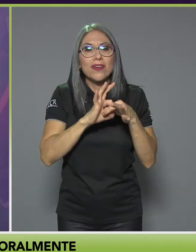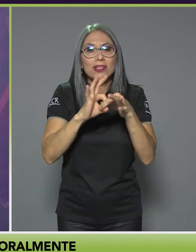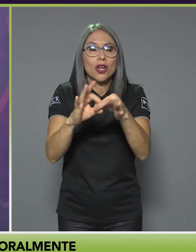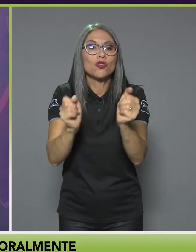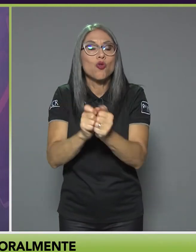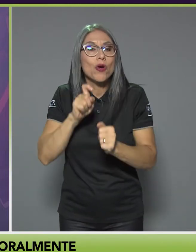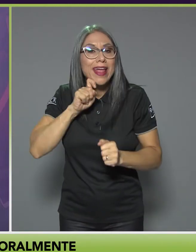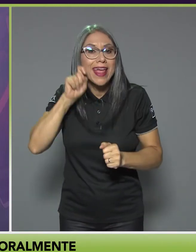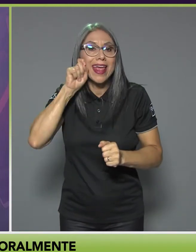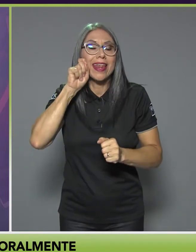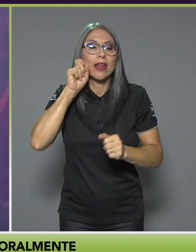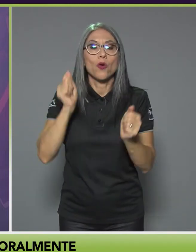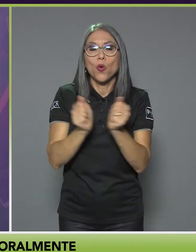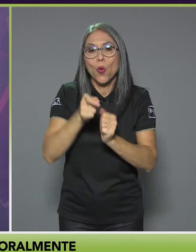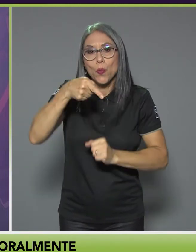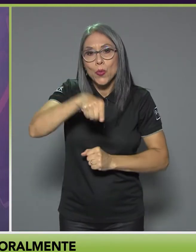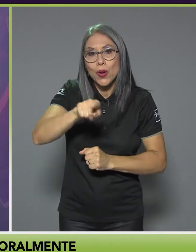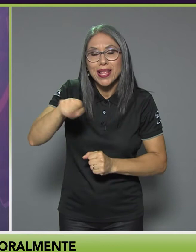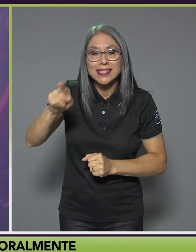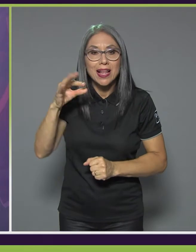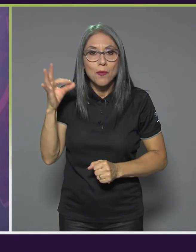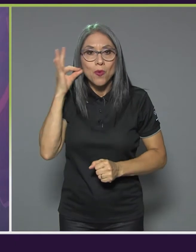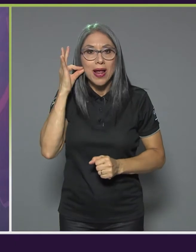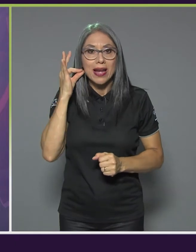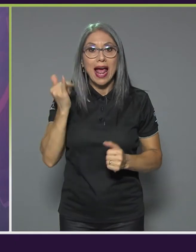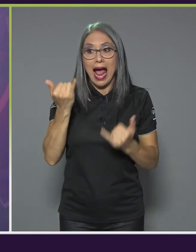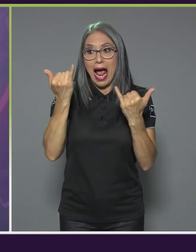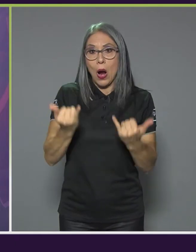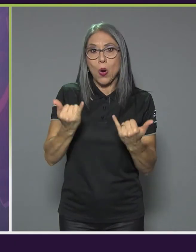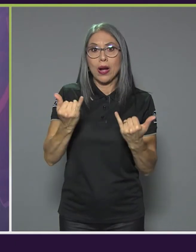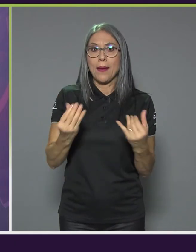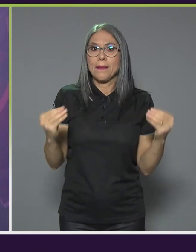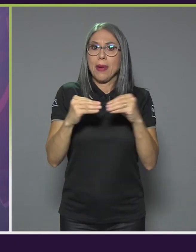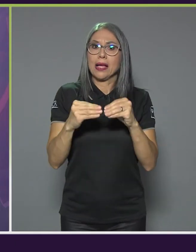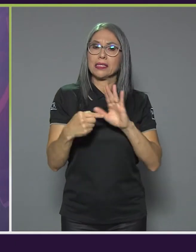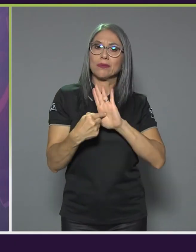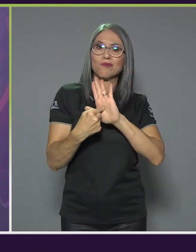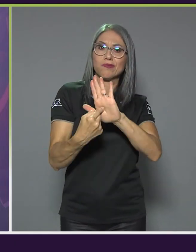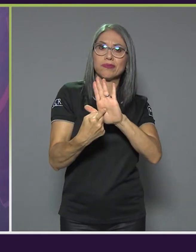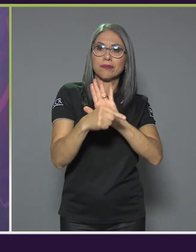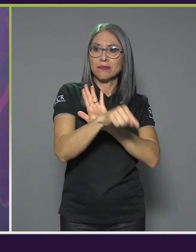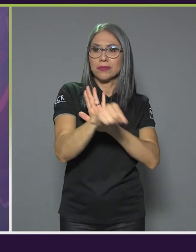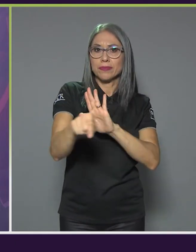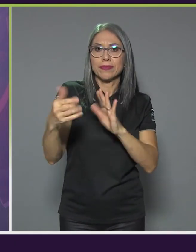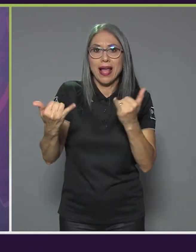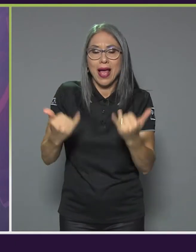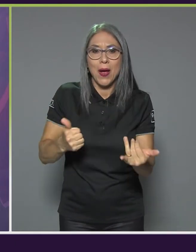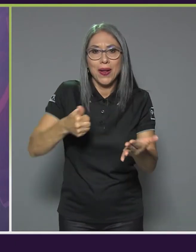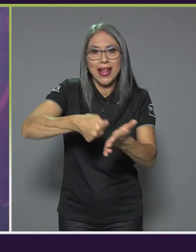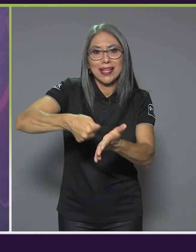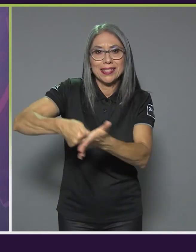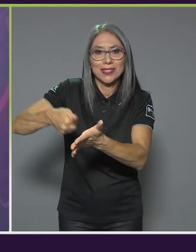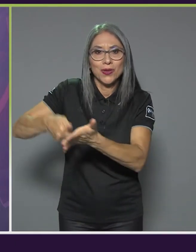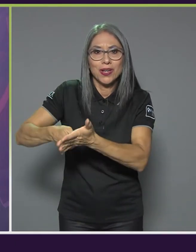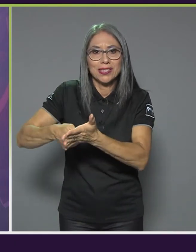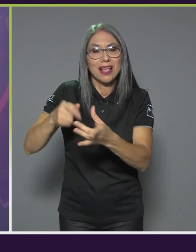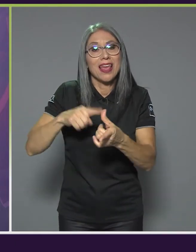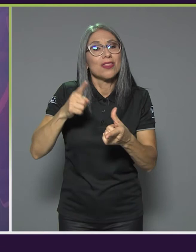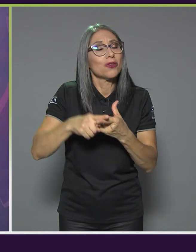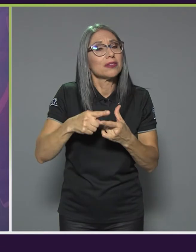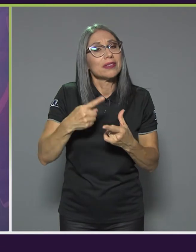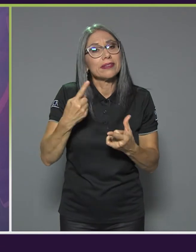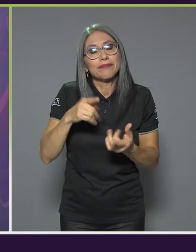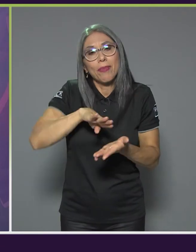mujer han tomado protagonismo en estas elecciones y en detrimento siempre, dentro de la discusión pública, se tienen que dejar